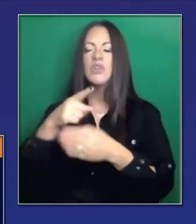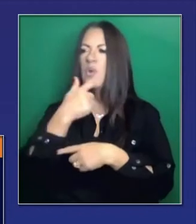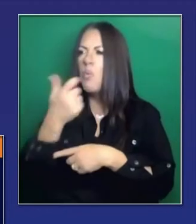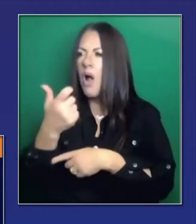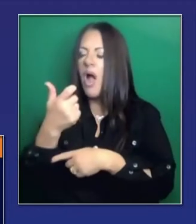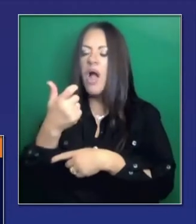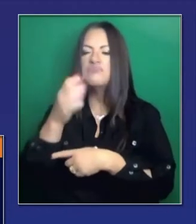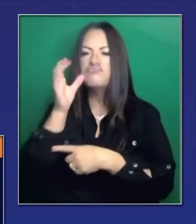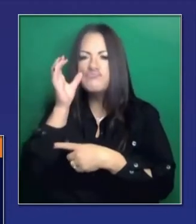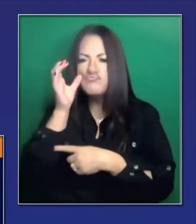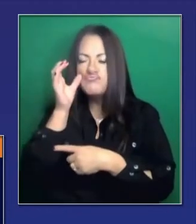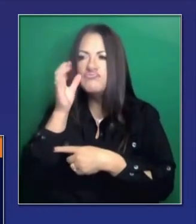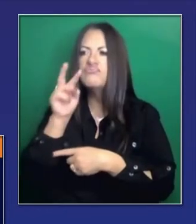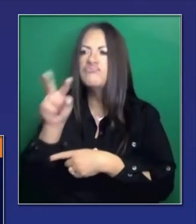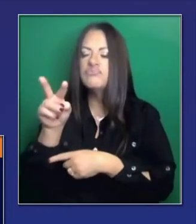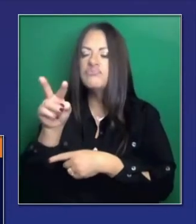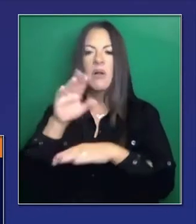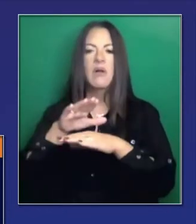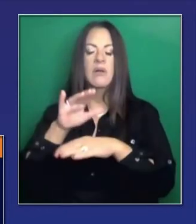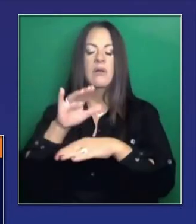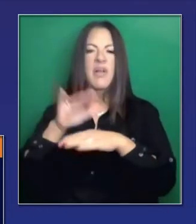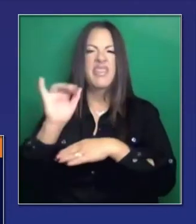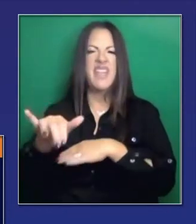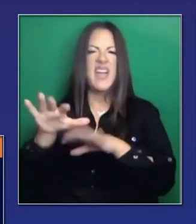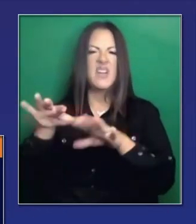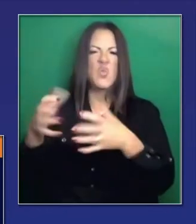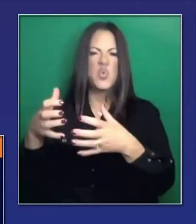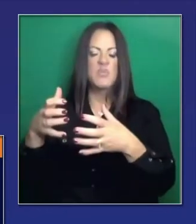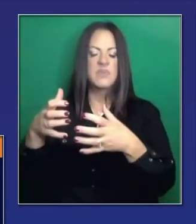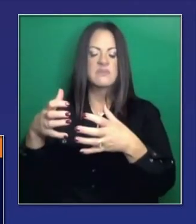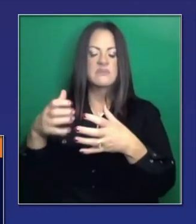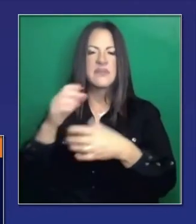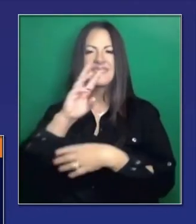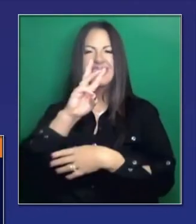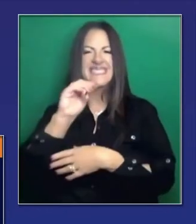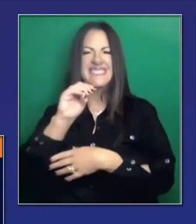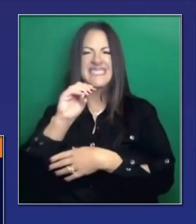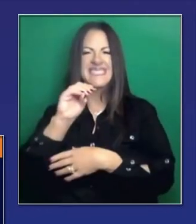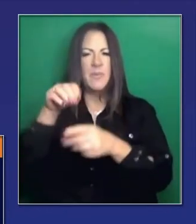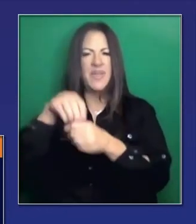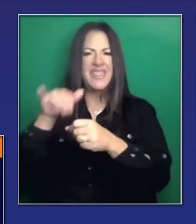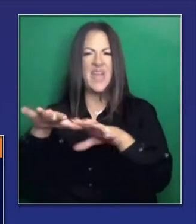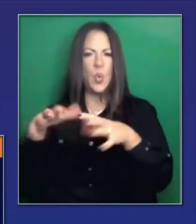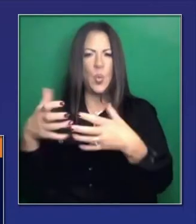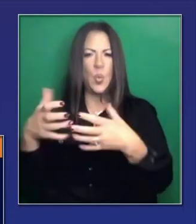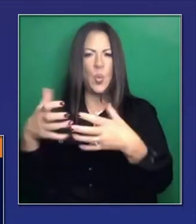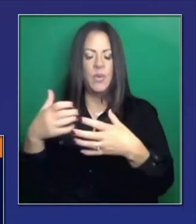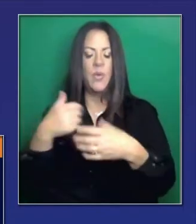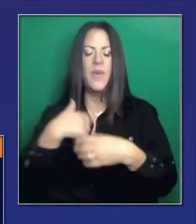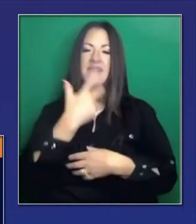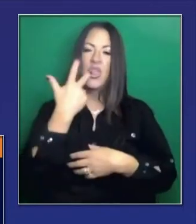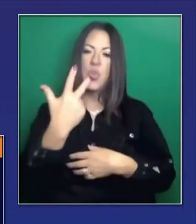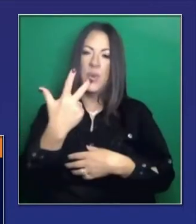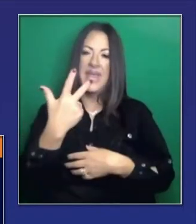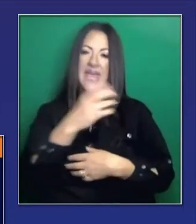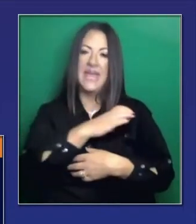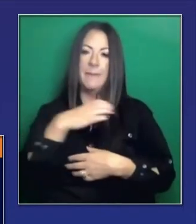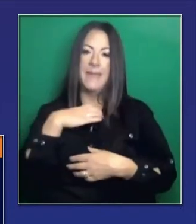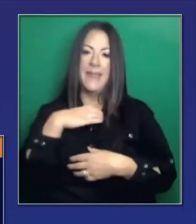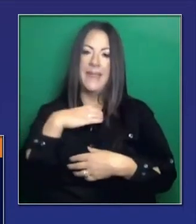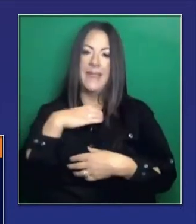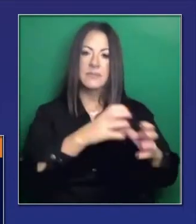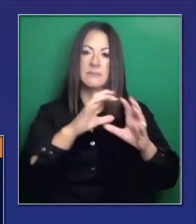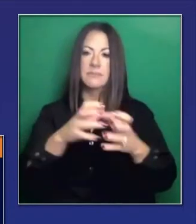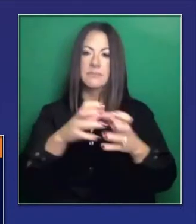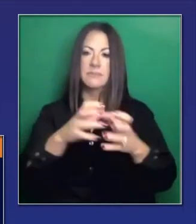lugar donde puede sintonizar las audiencias que se van a publicar. Tenemos tres comités que hemos implementado.